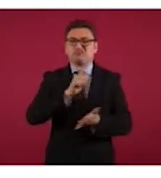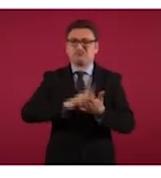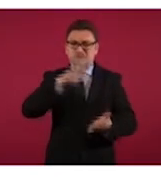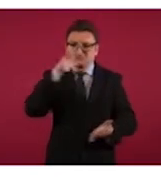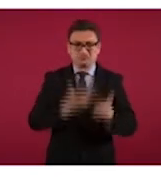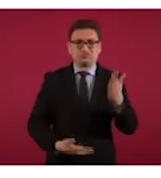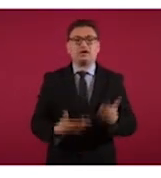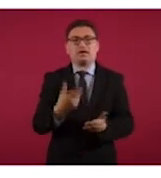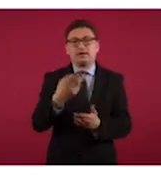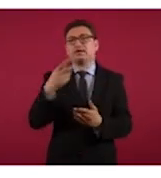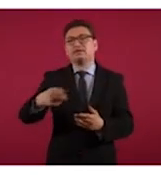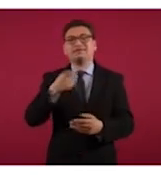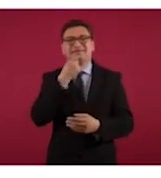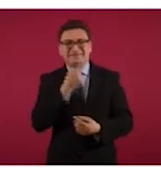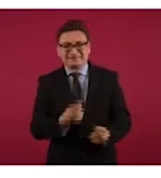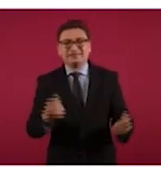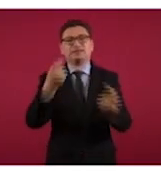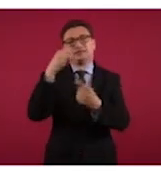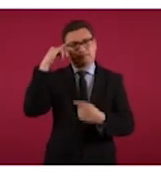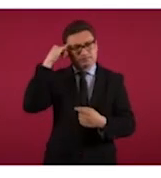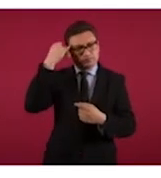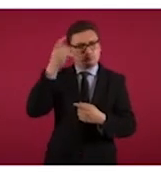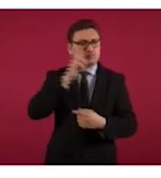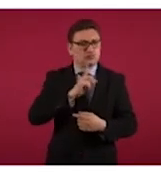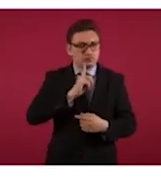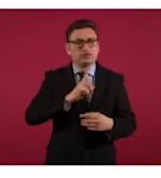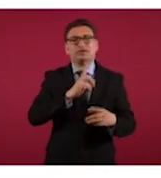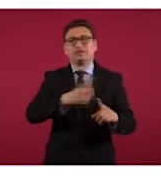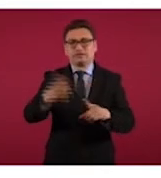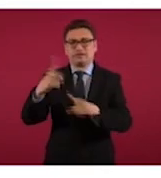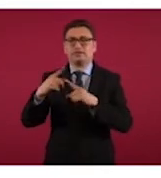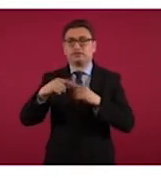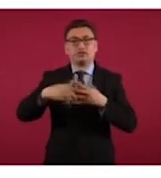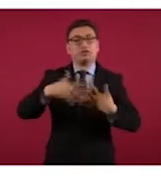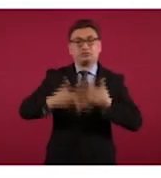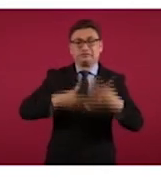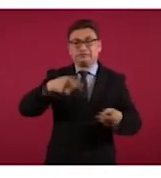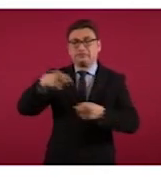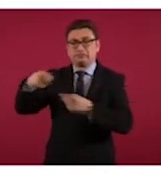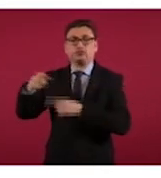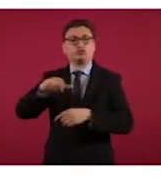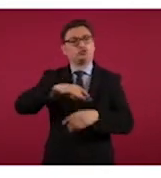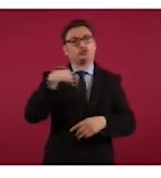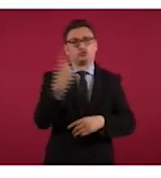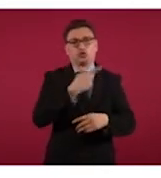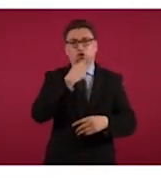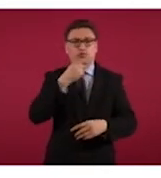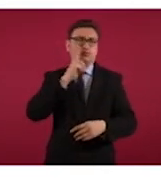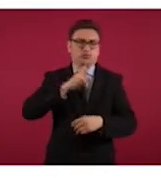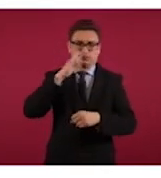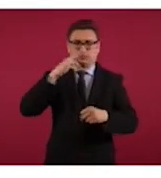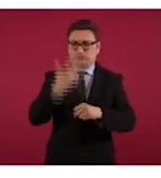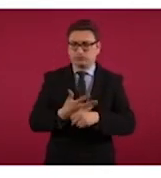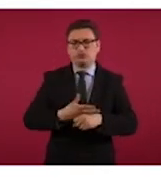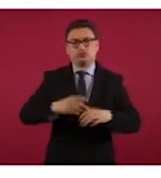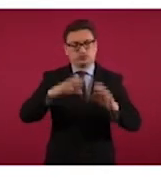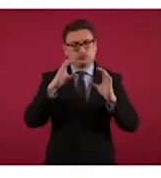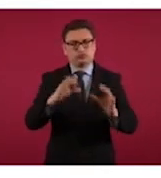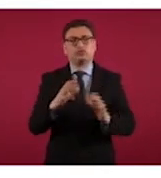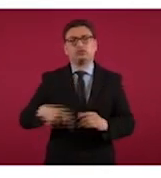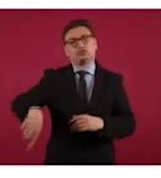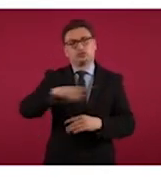mujeres indígenas en general, el combate contra las violencias es responsabilidad de todas y todos y yo insisto, claro que es una